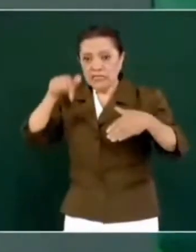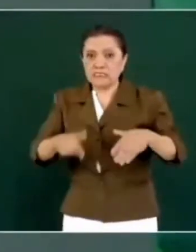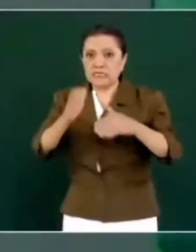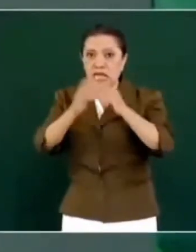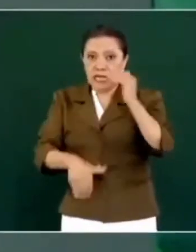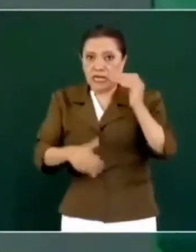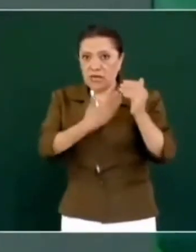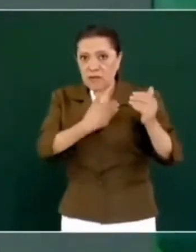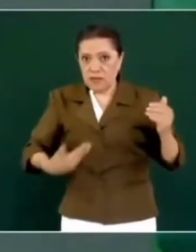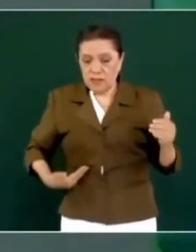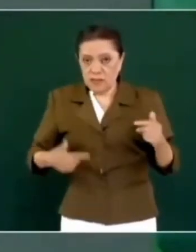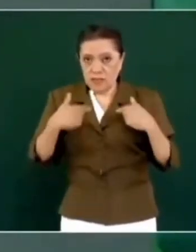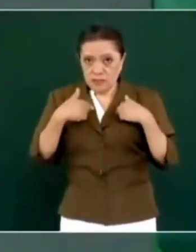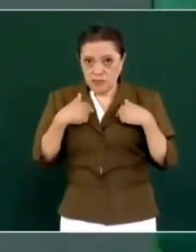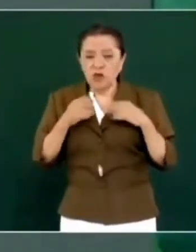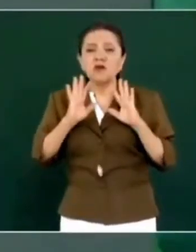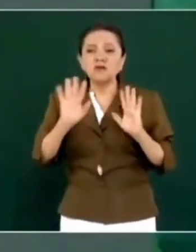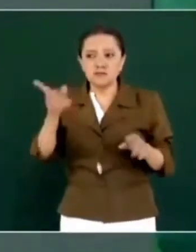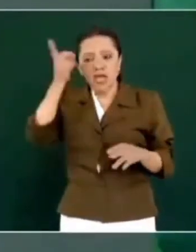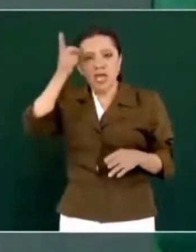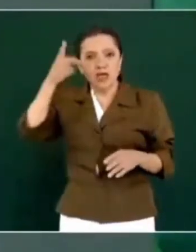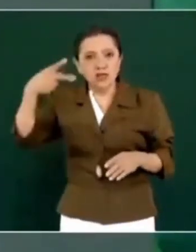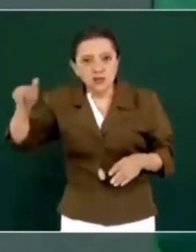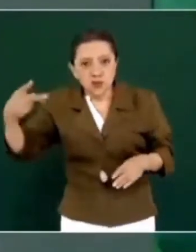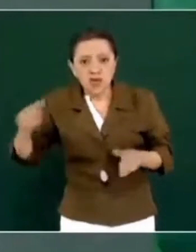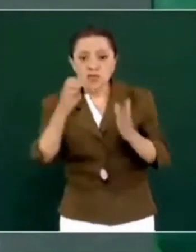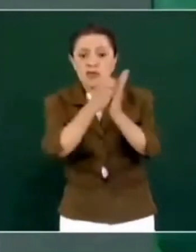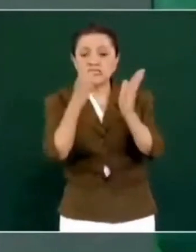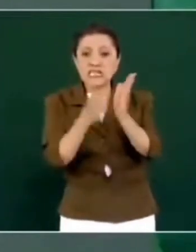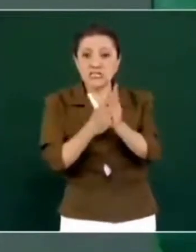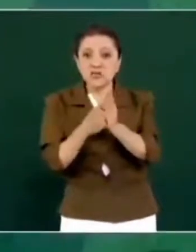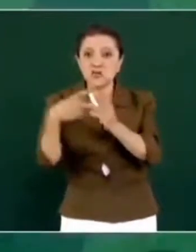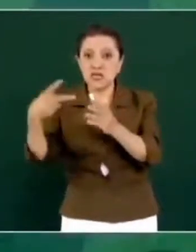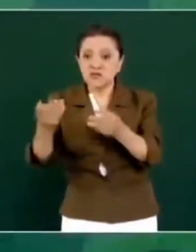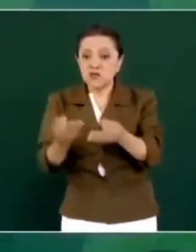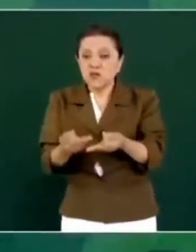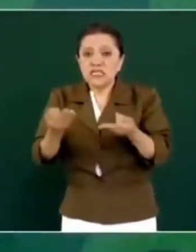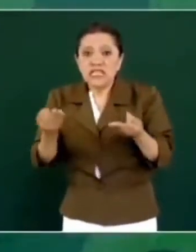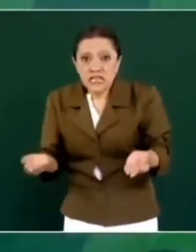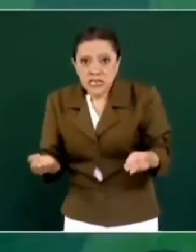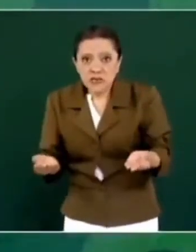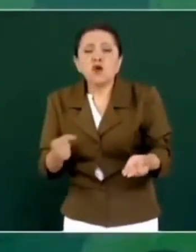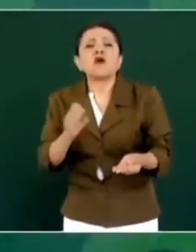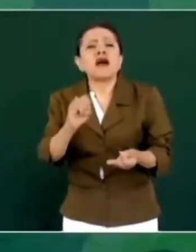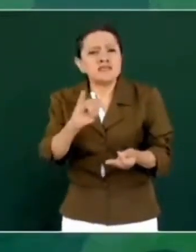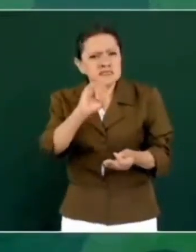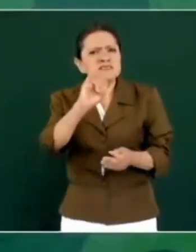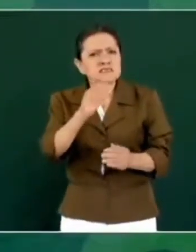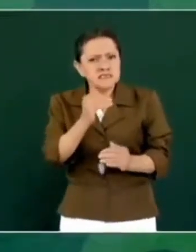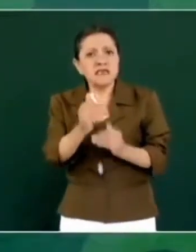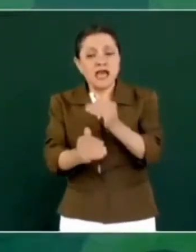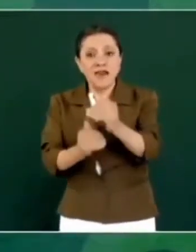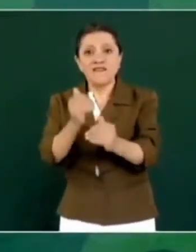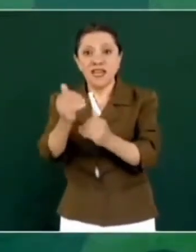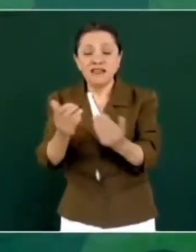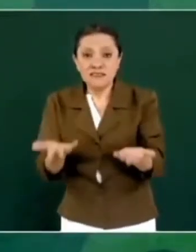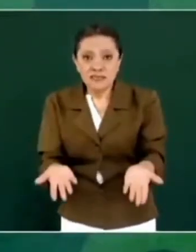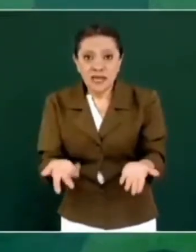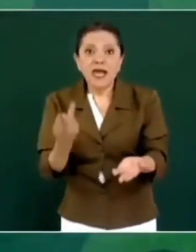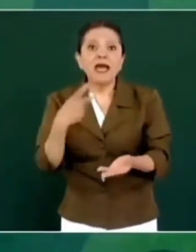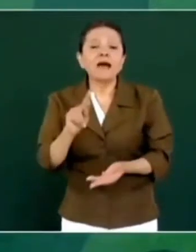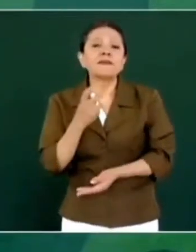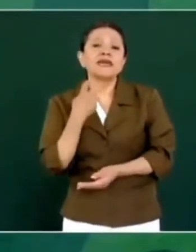y así está avanzándose. Pero estos